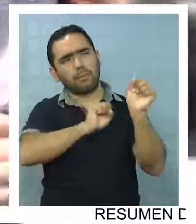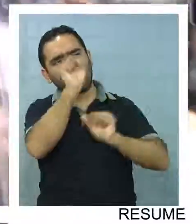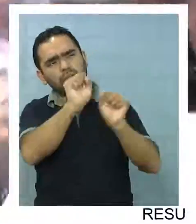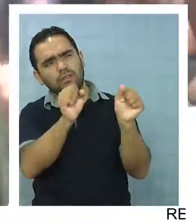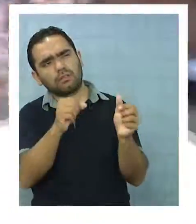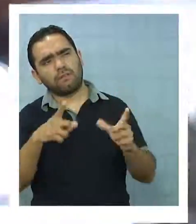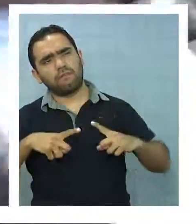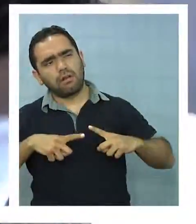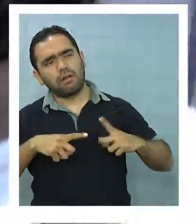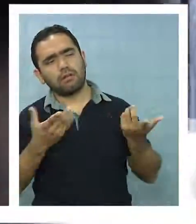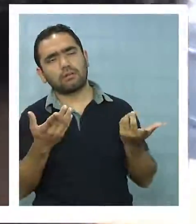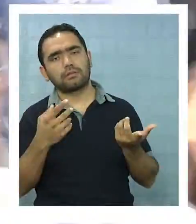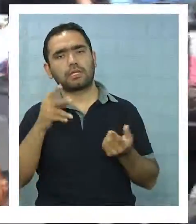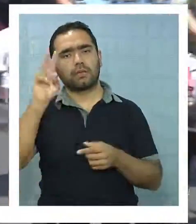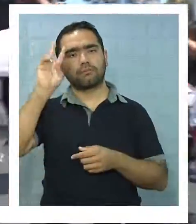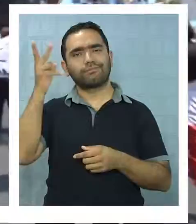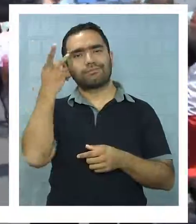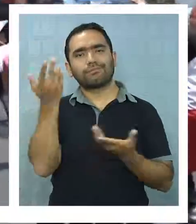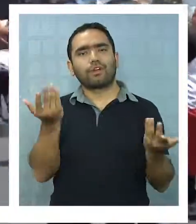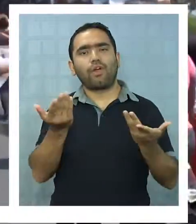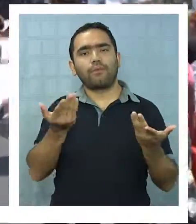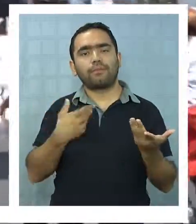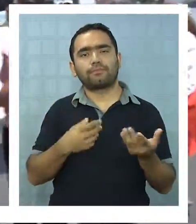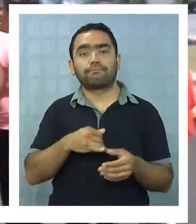del gobierno regional de Tarapacá.